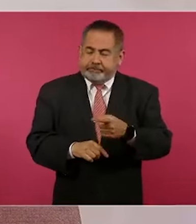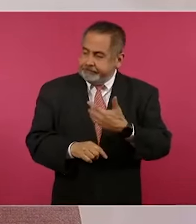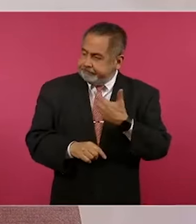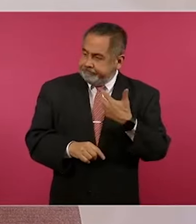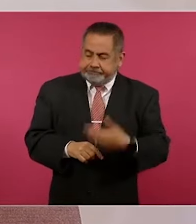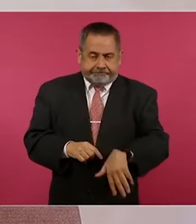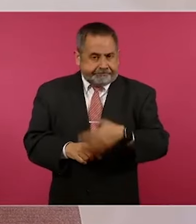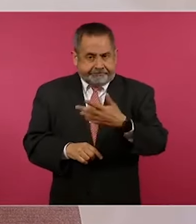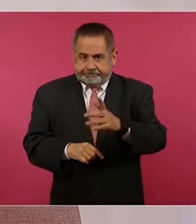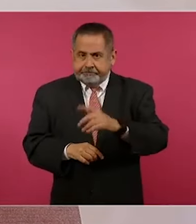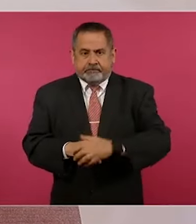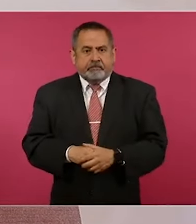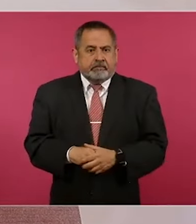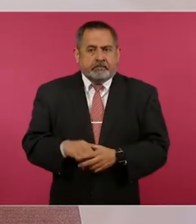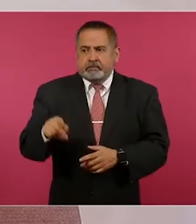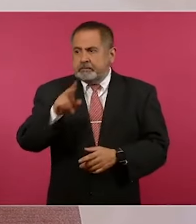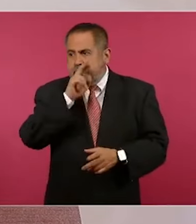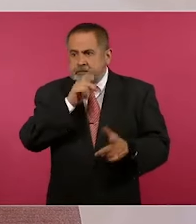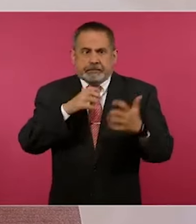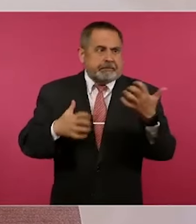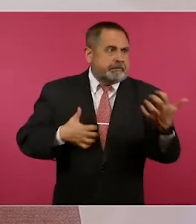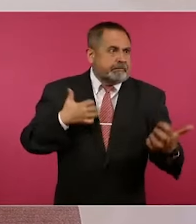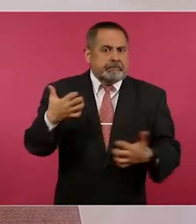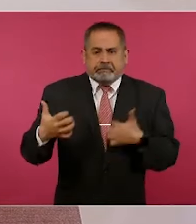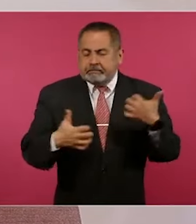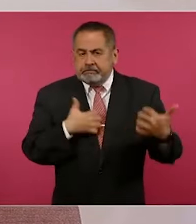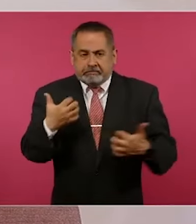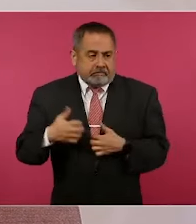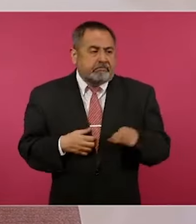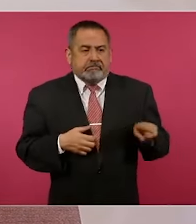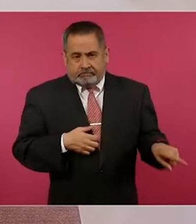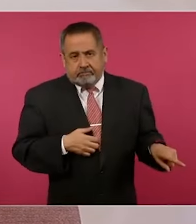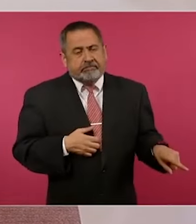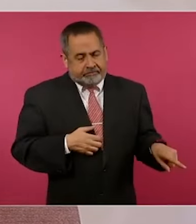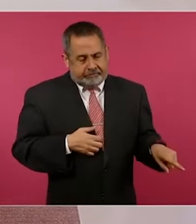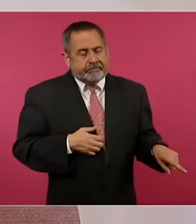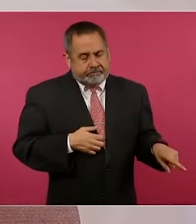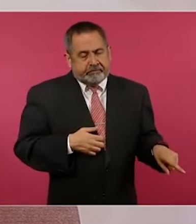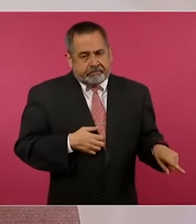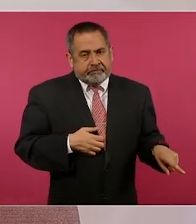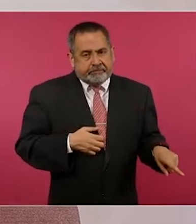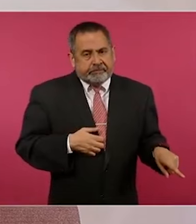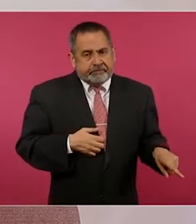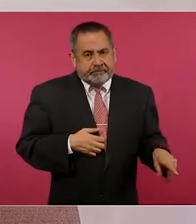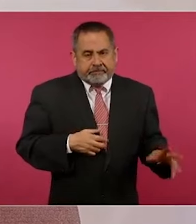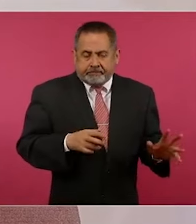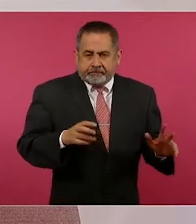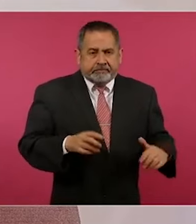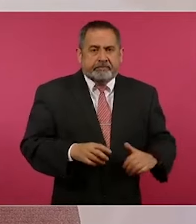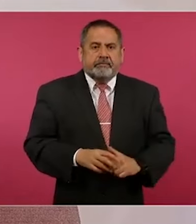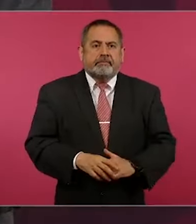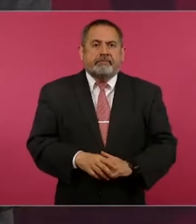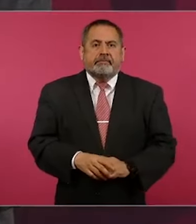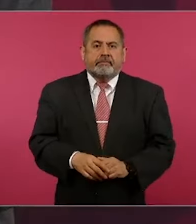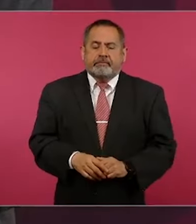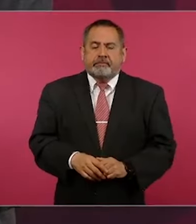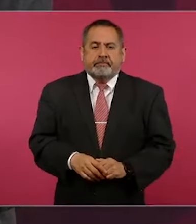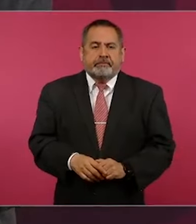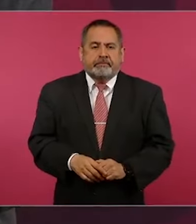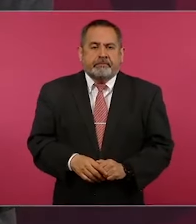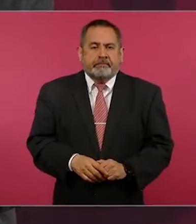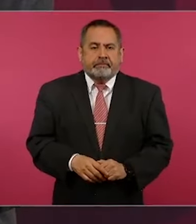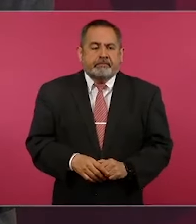desesperados, no